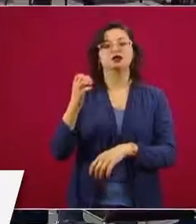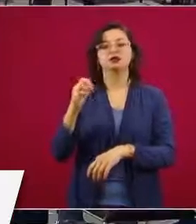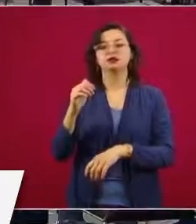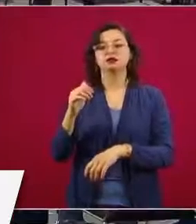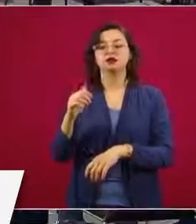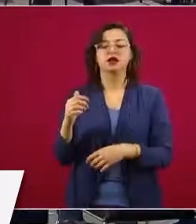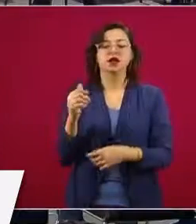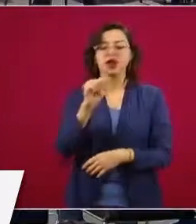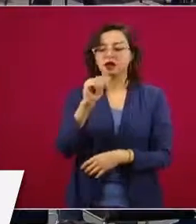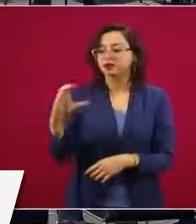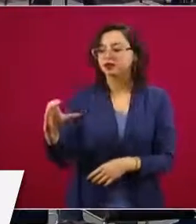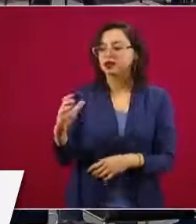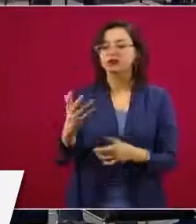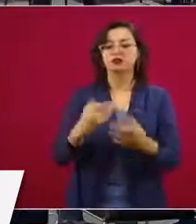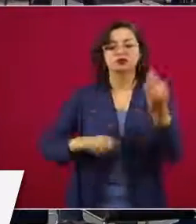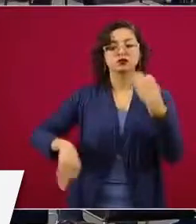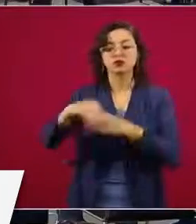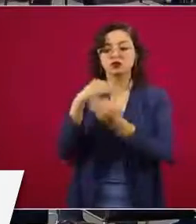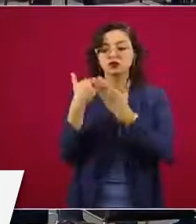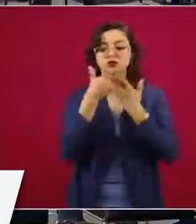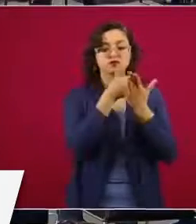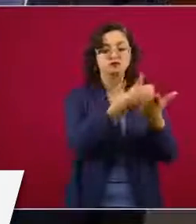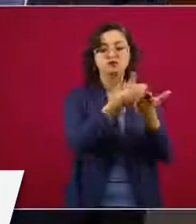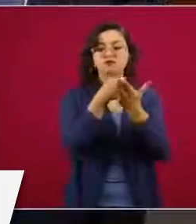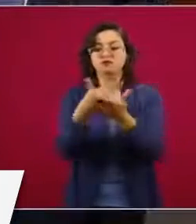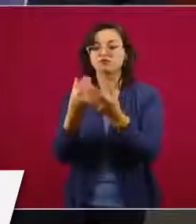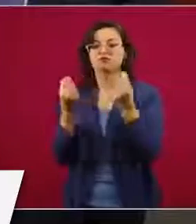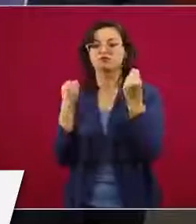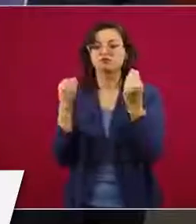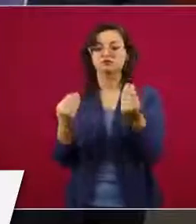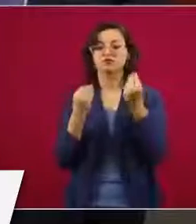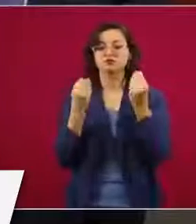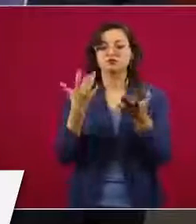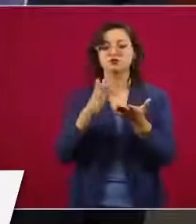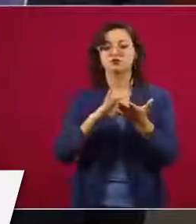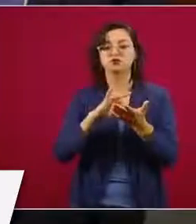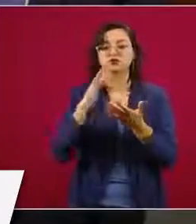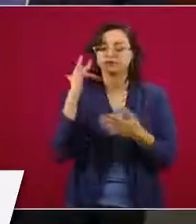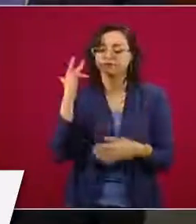civil que están ayudando. Muchas gracias de todo corazón.